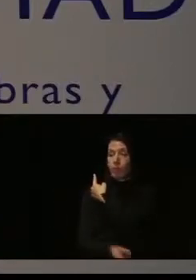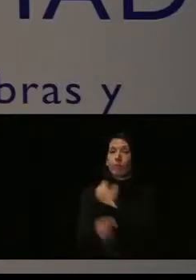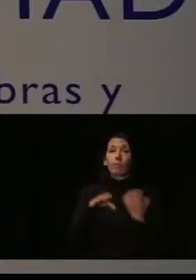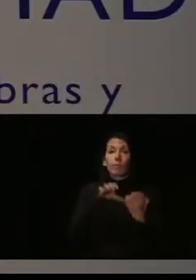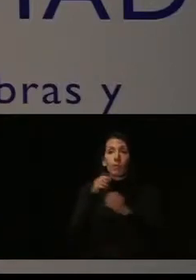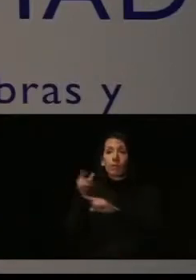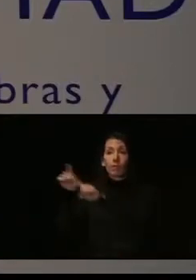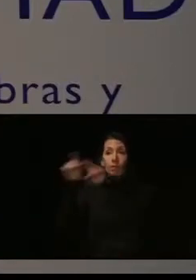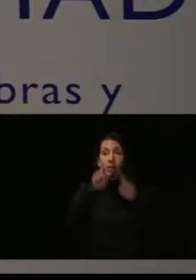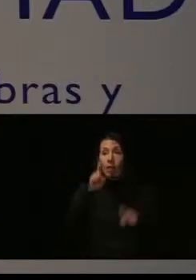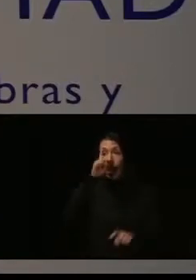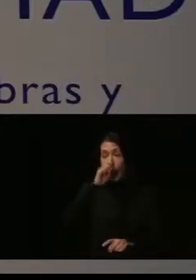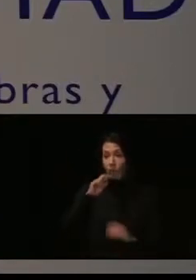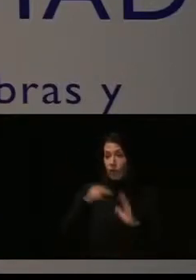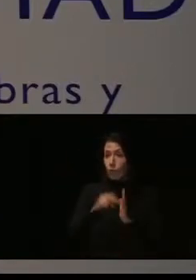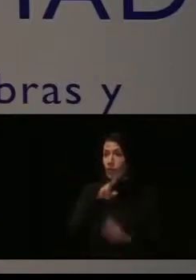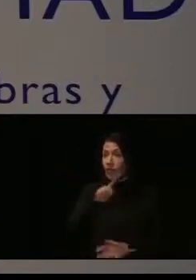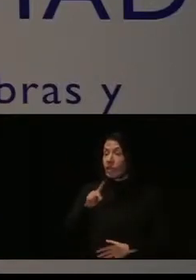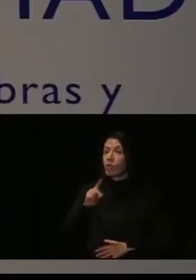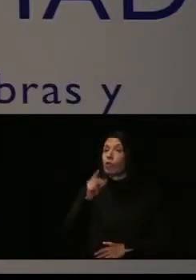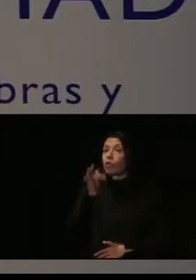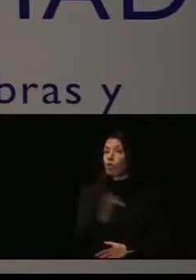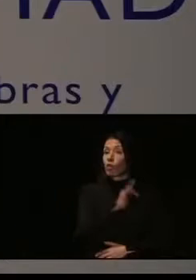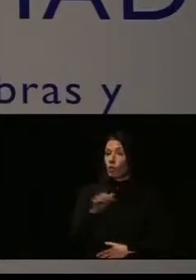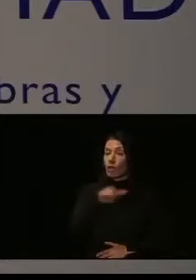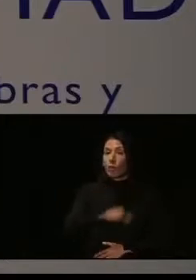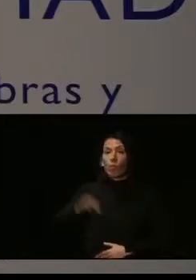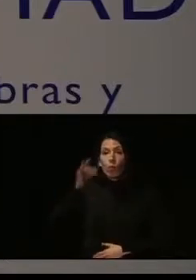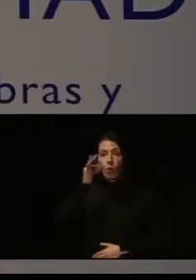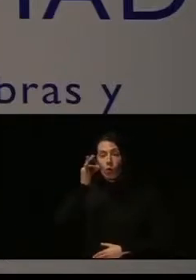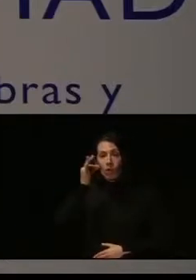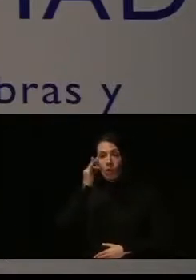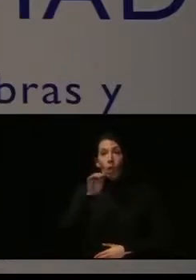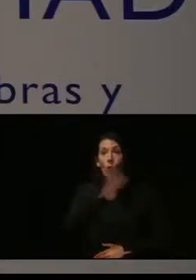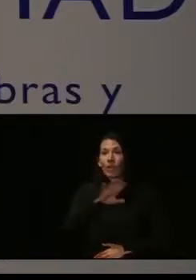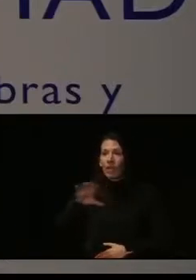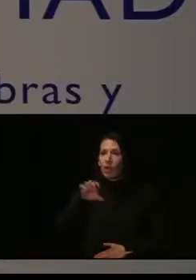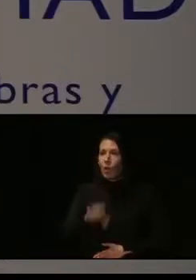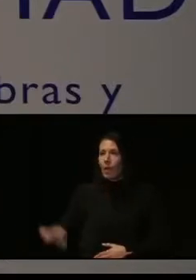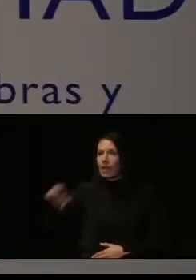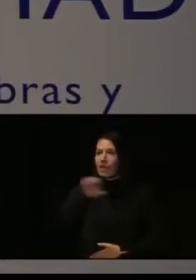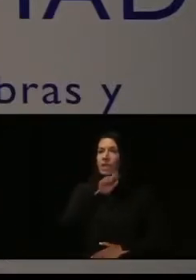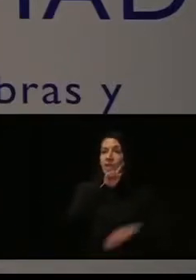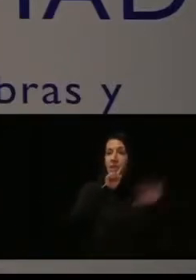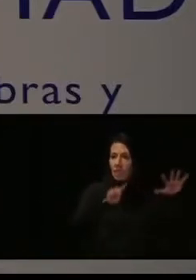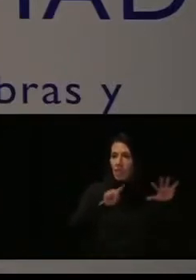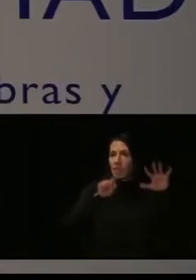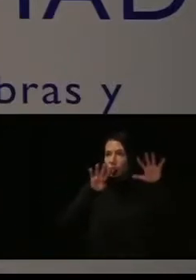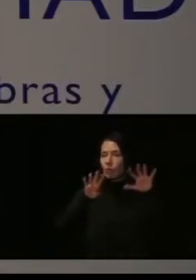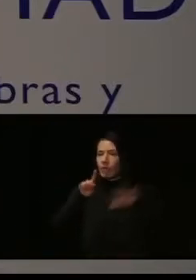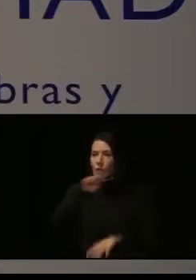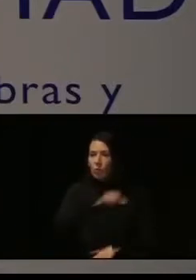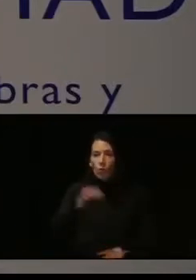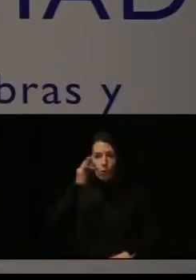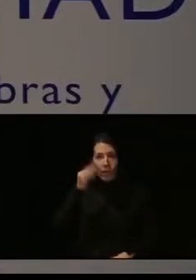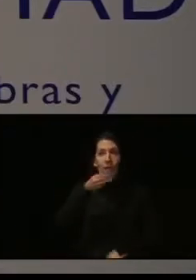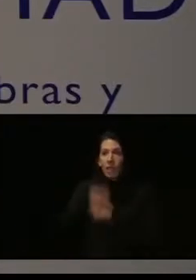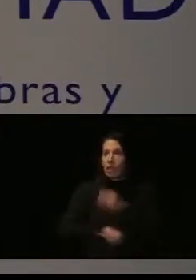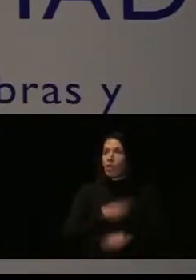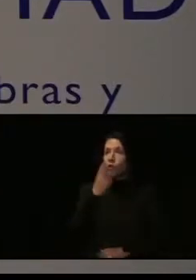el año 2021, atendió a 691 mujeres de 45 países distintos. Realizó 3